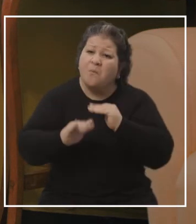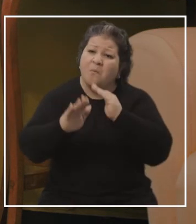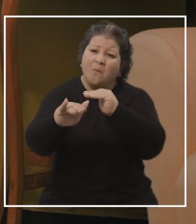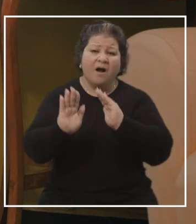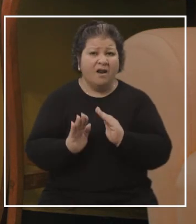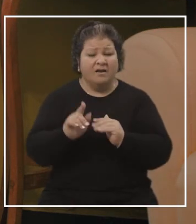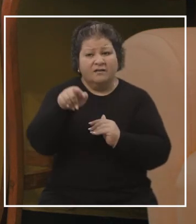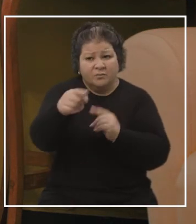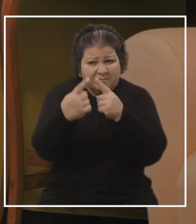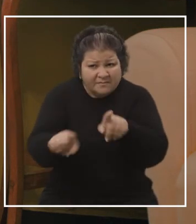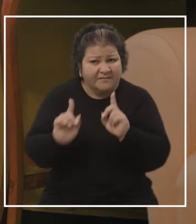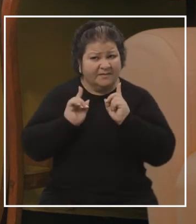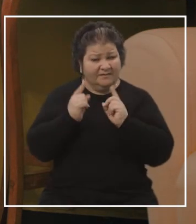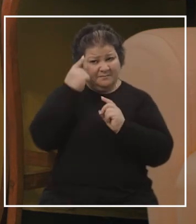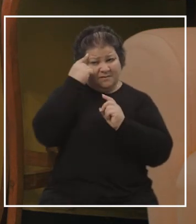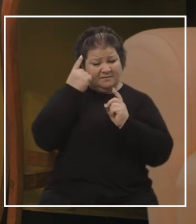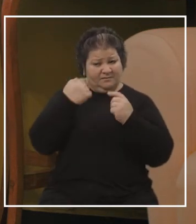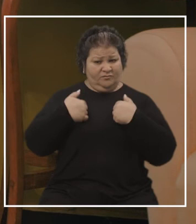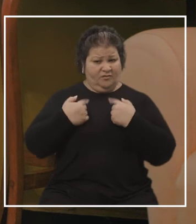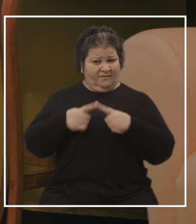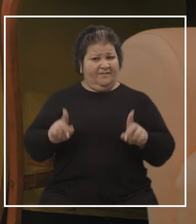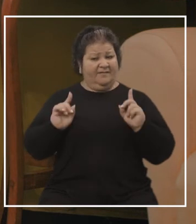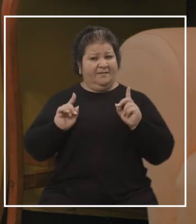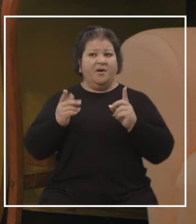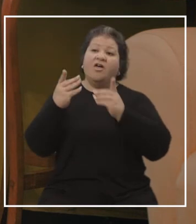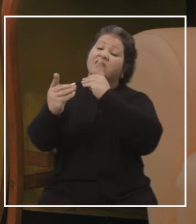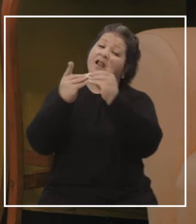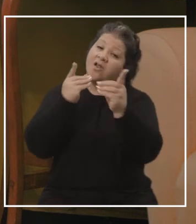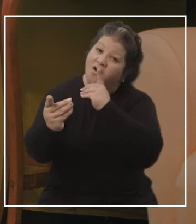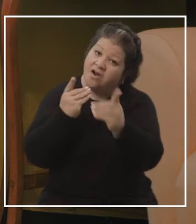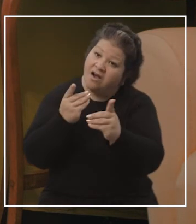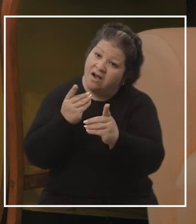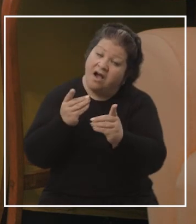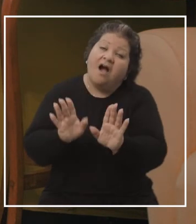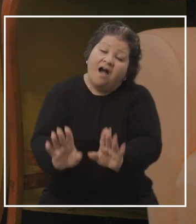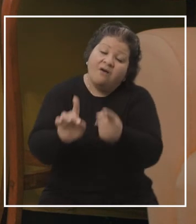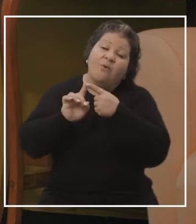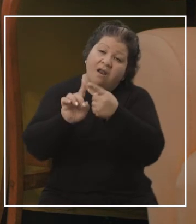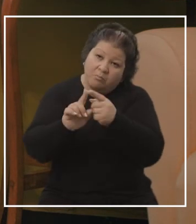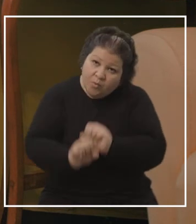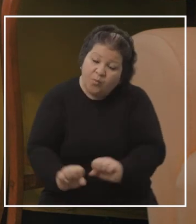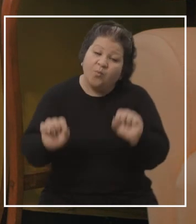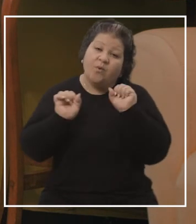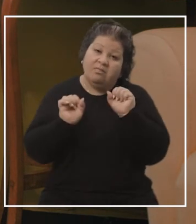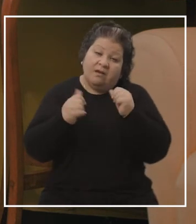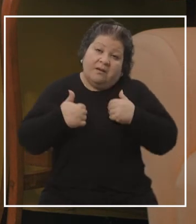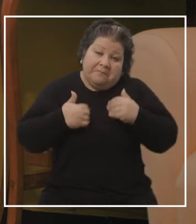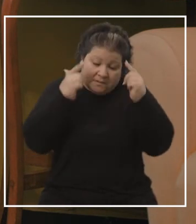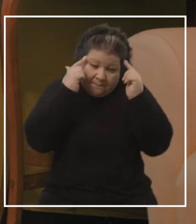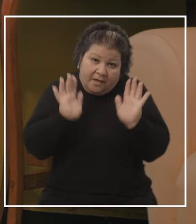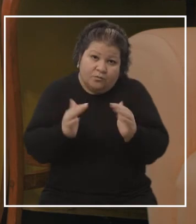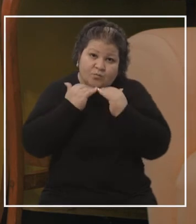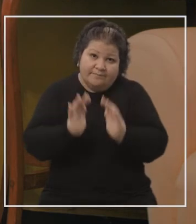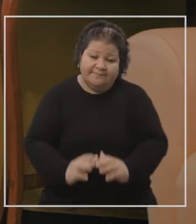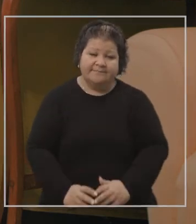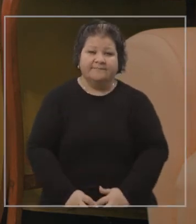somos iguales, solo que tú pensás de una manera, yo de otra, pero si nos ponemos a dialogar, vamos a llegar a acuerdos, ese es mi